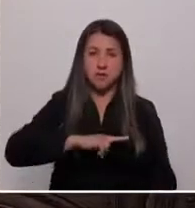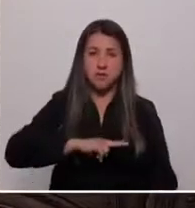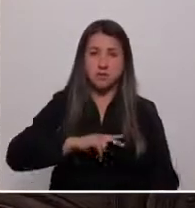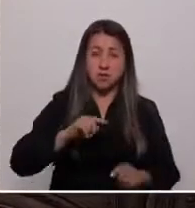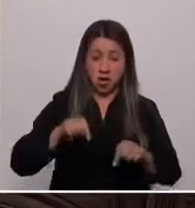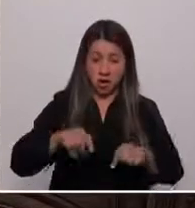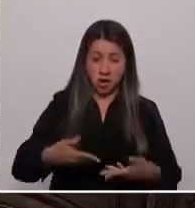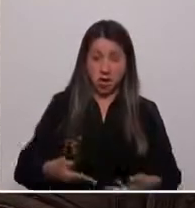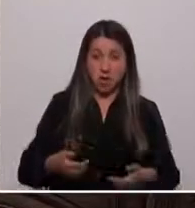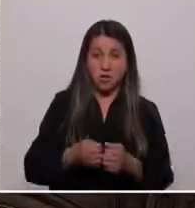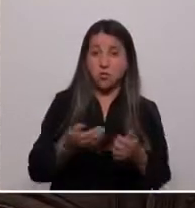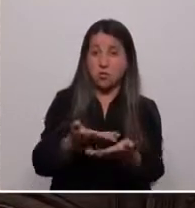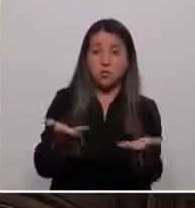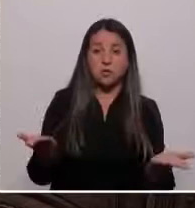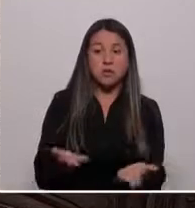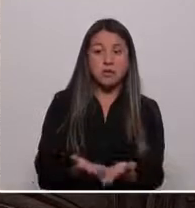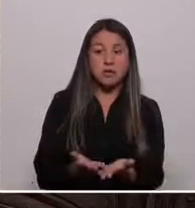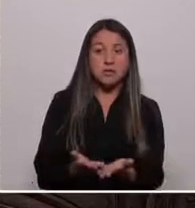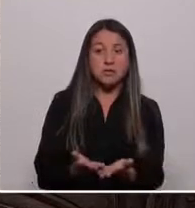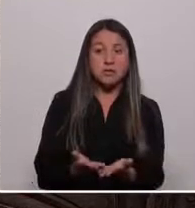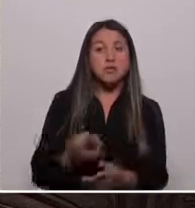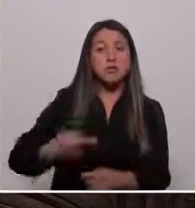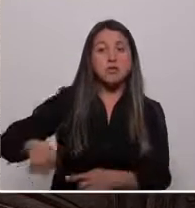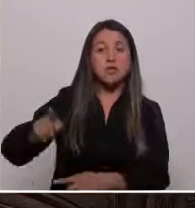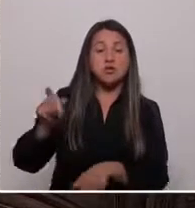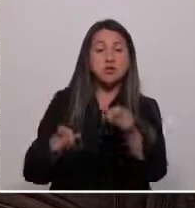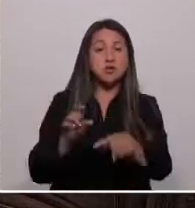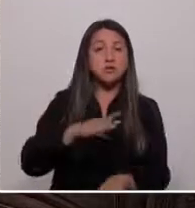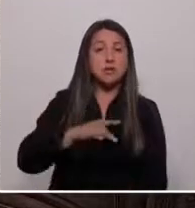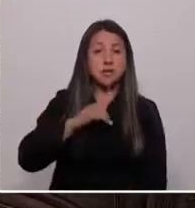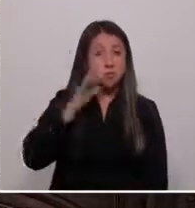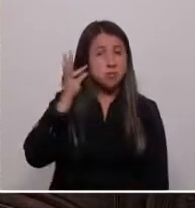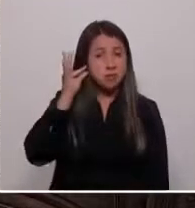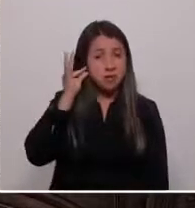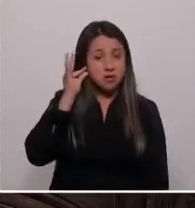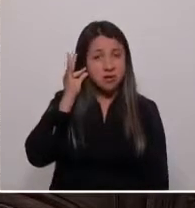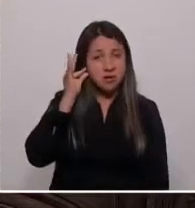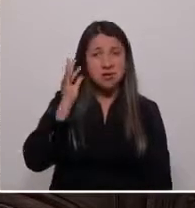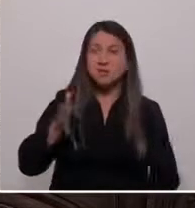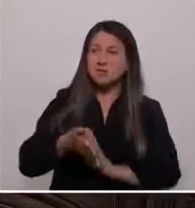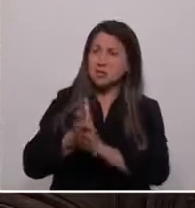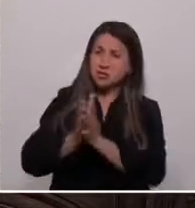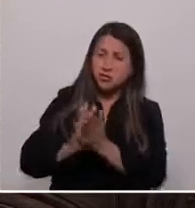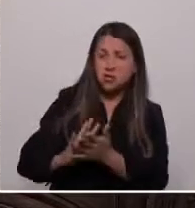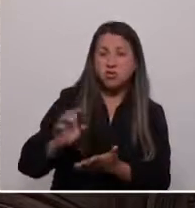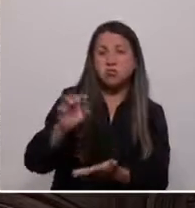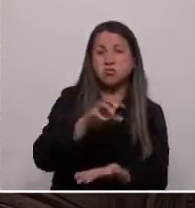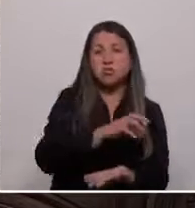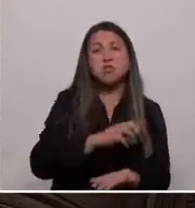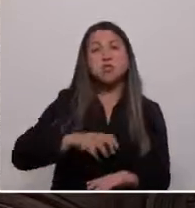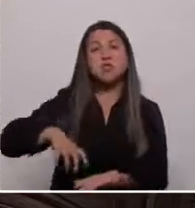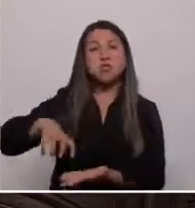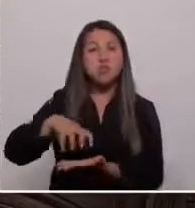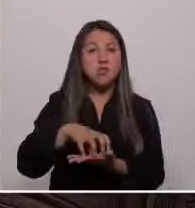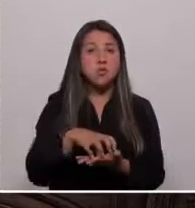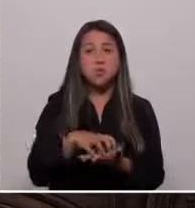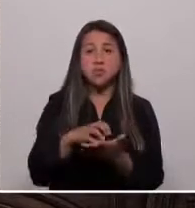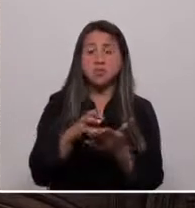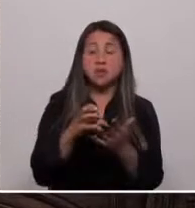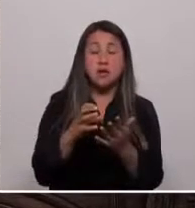junto a ustedes, otros chilenos y chilenas, de todos esos sectores invisibilizados,